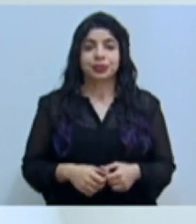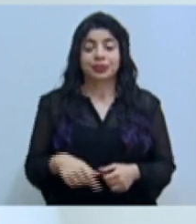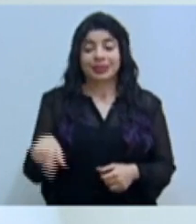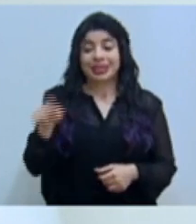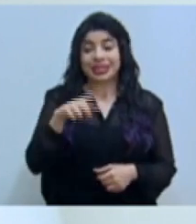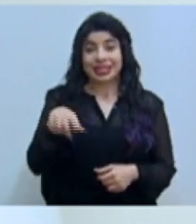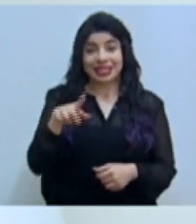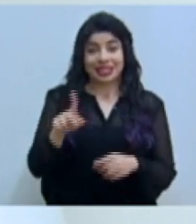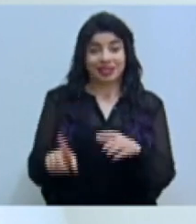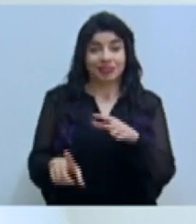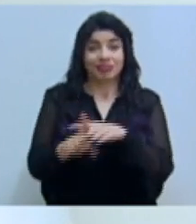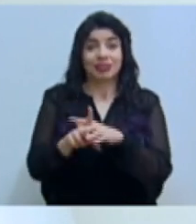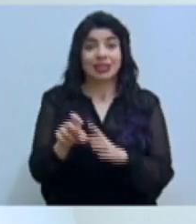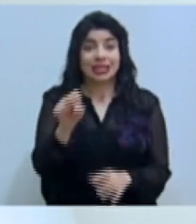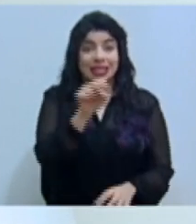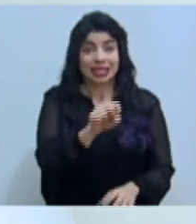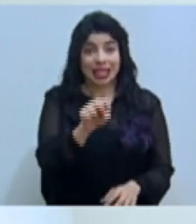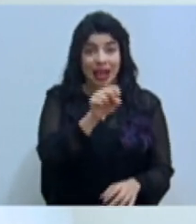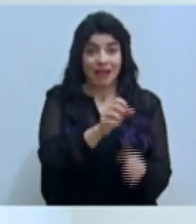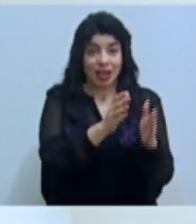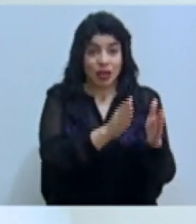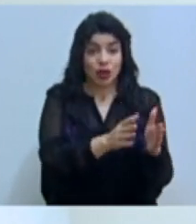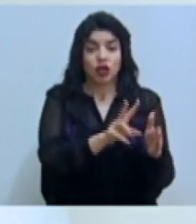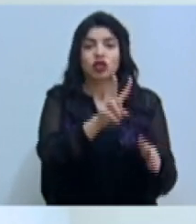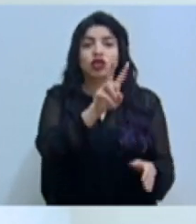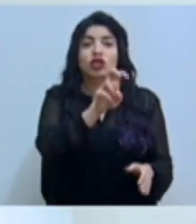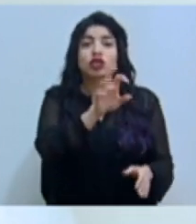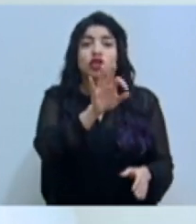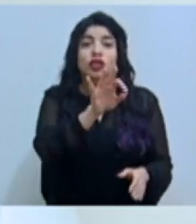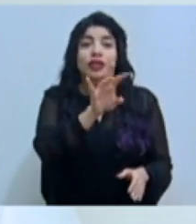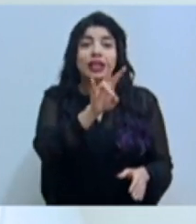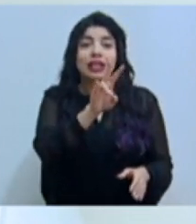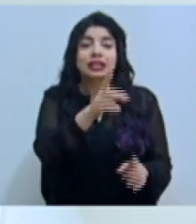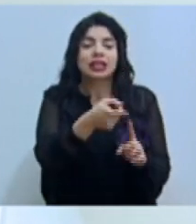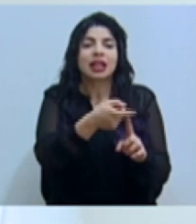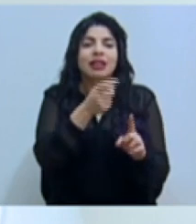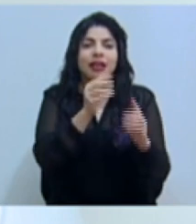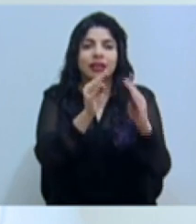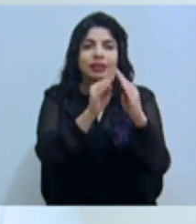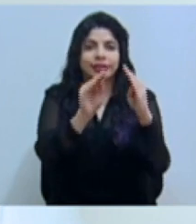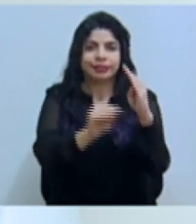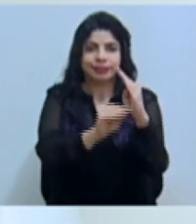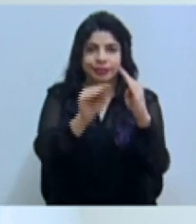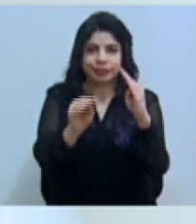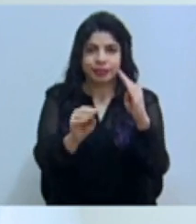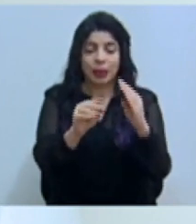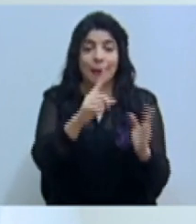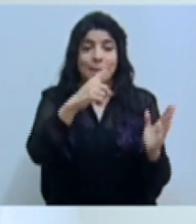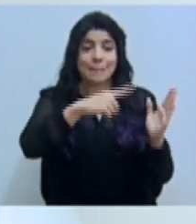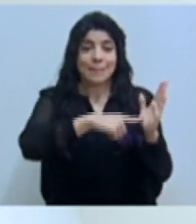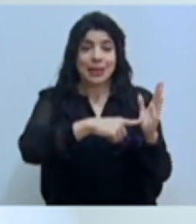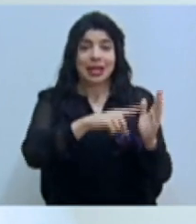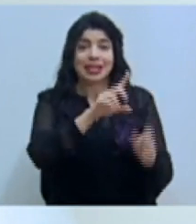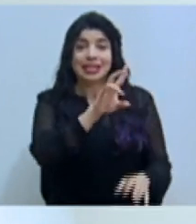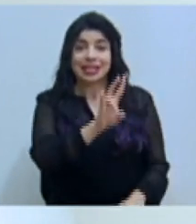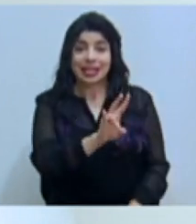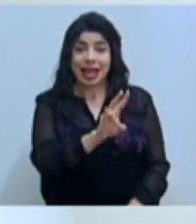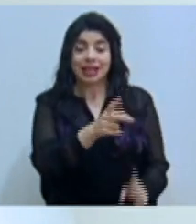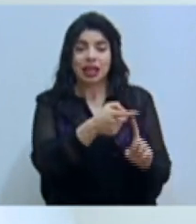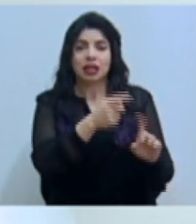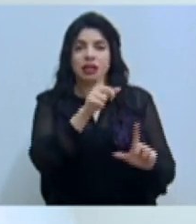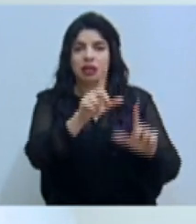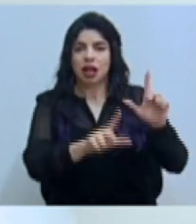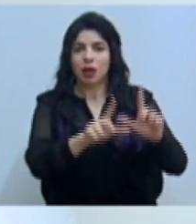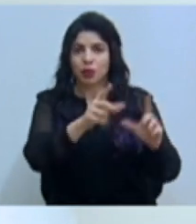los casos registrados el sábado, 297 son por nexo epidemiológico y 1.007 son por